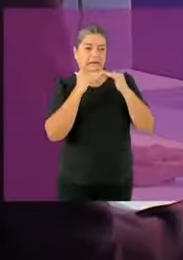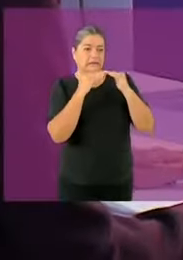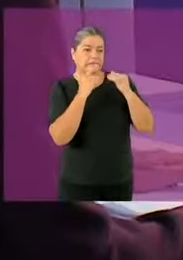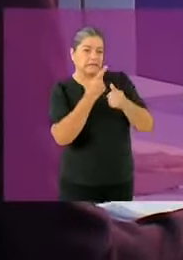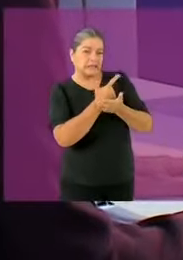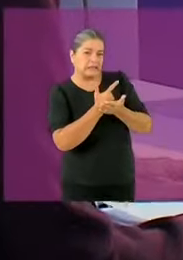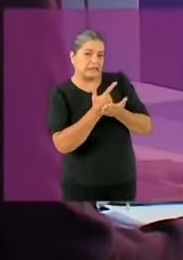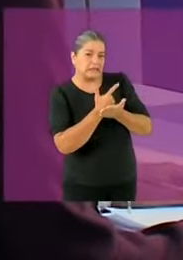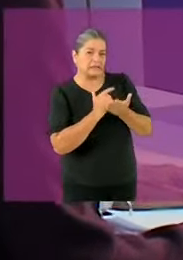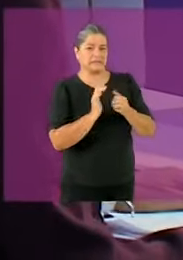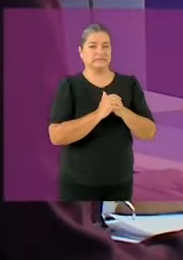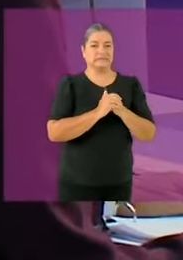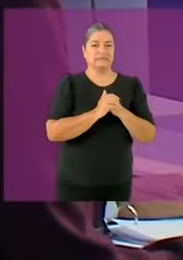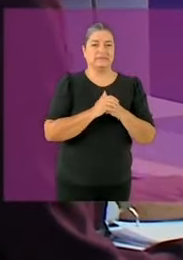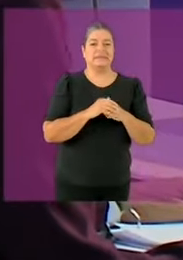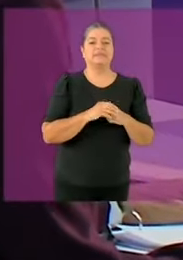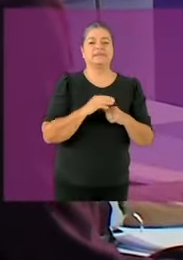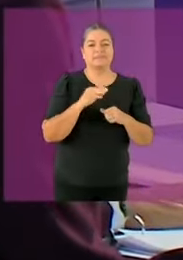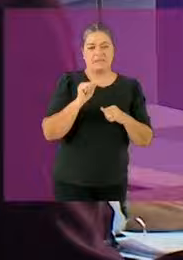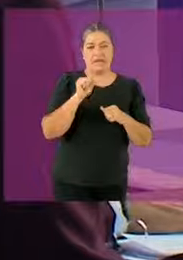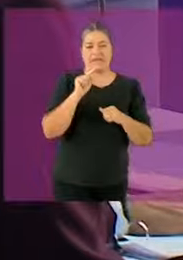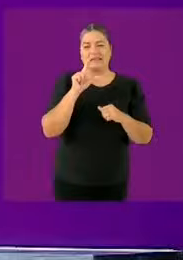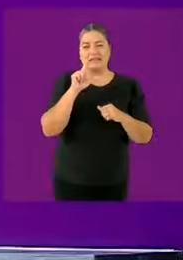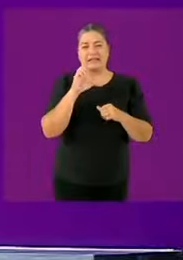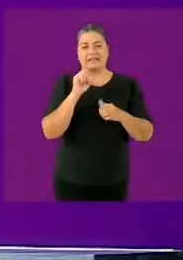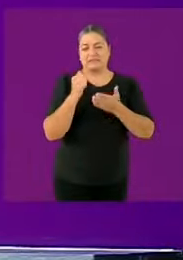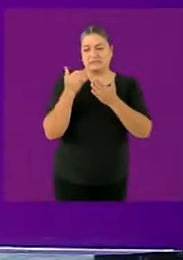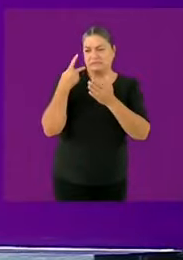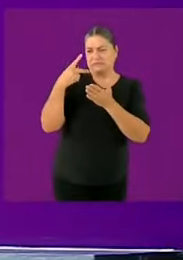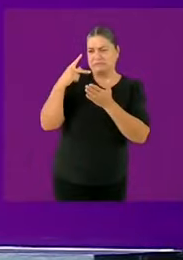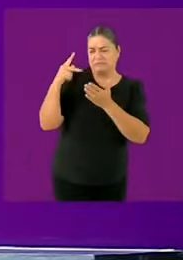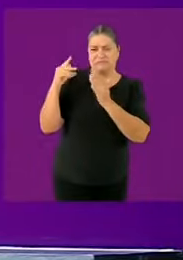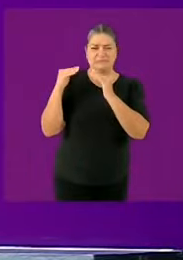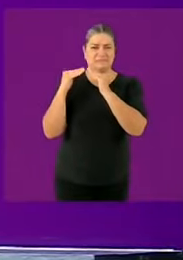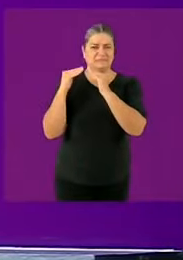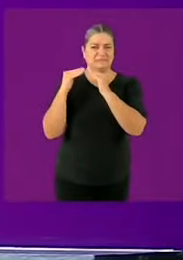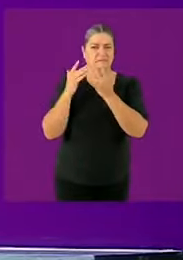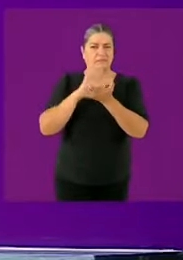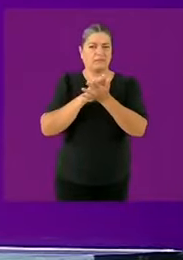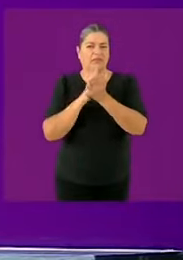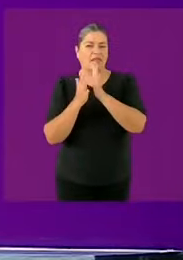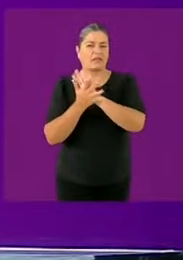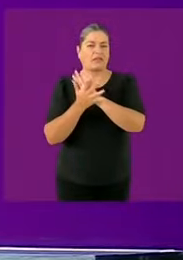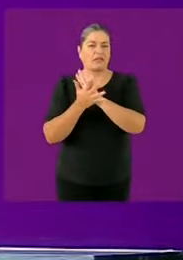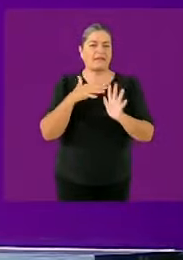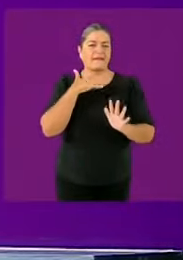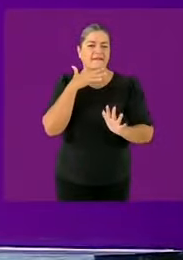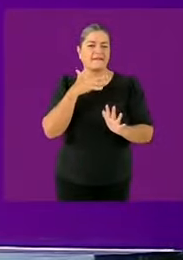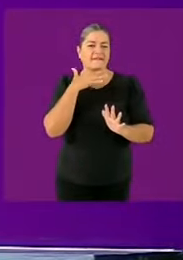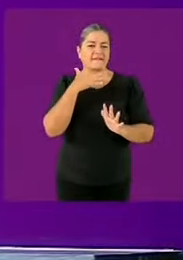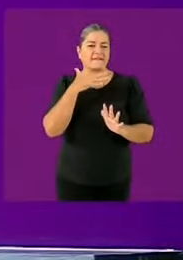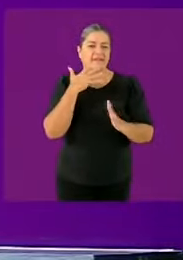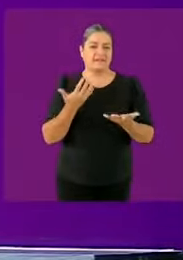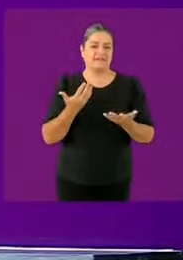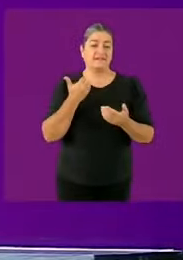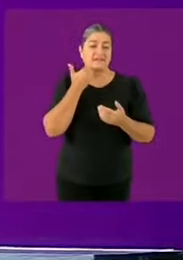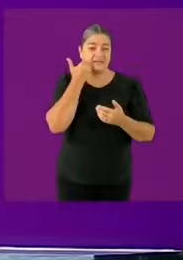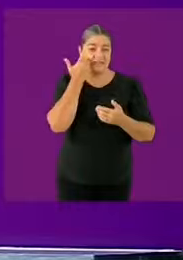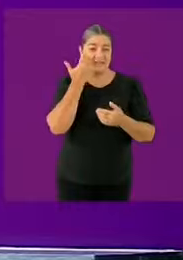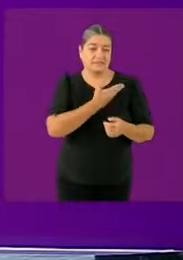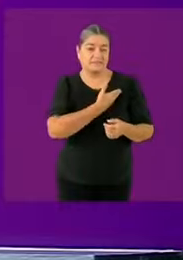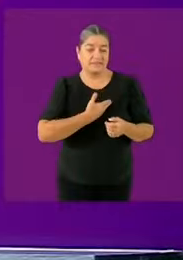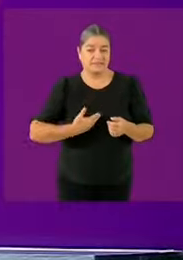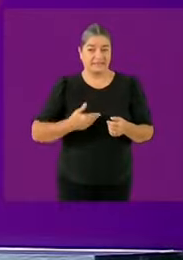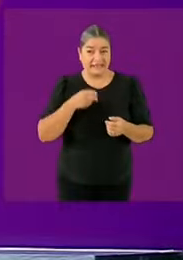que realmente el presidente quiere contigo. Sobre el tema de los trámites y de cómo hacer para que los ciudadanos no sigan sintiendo que son